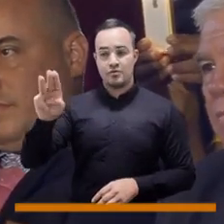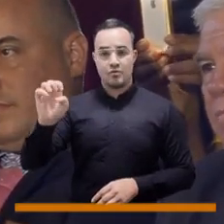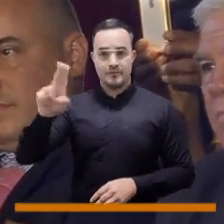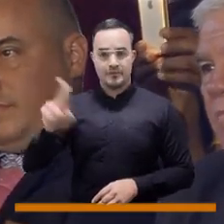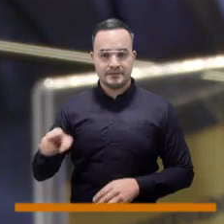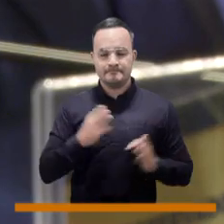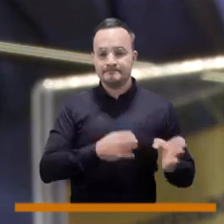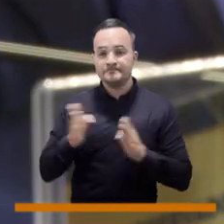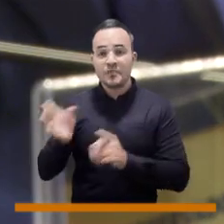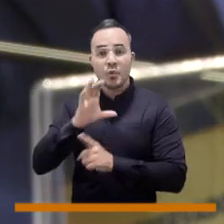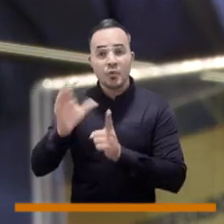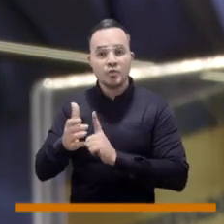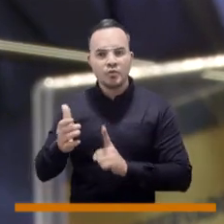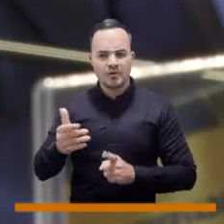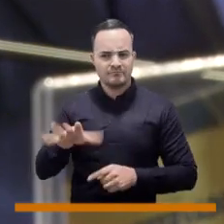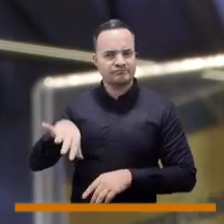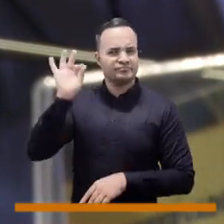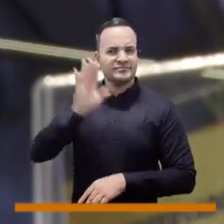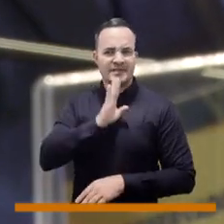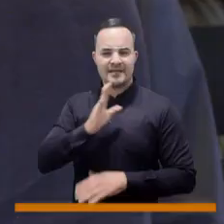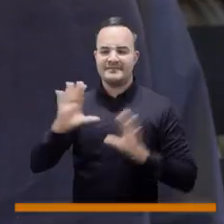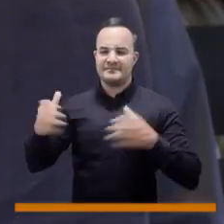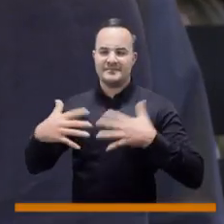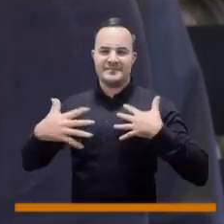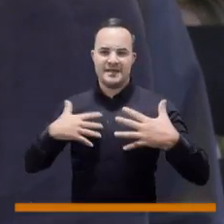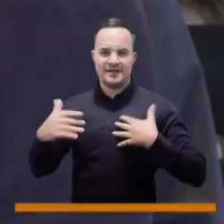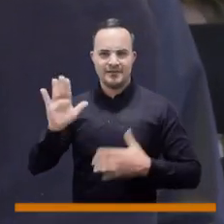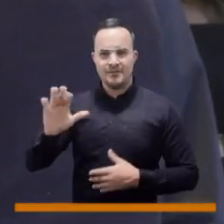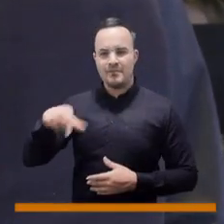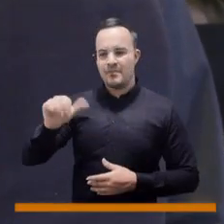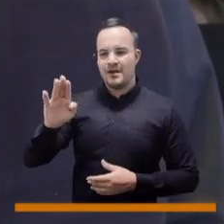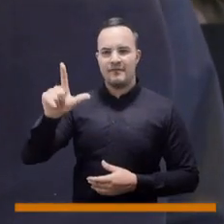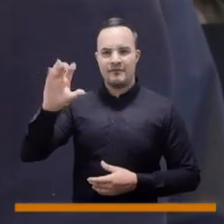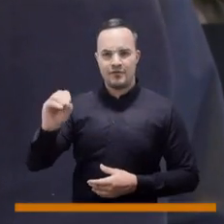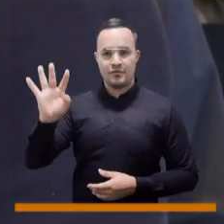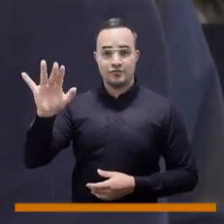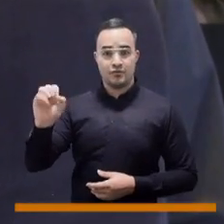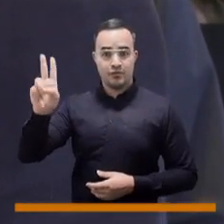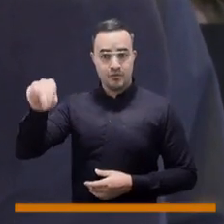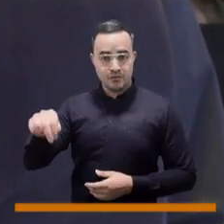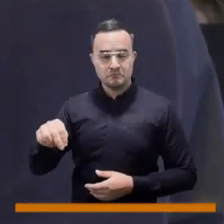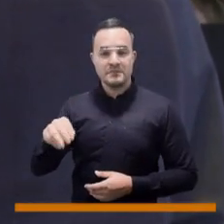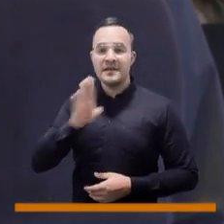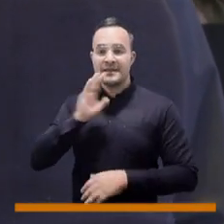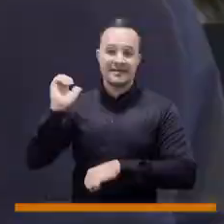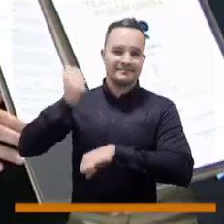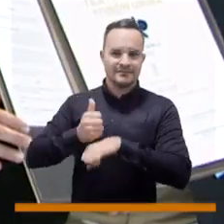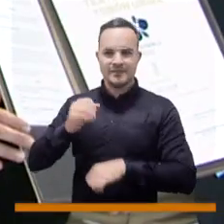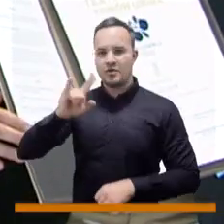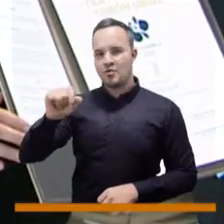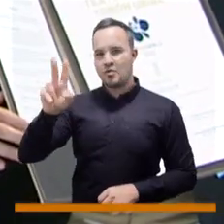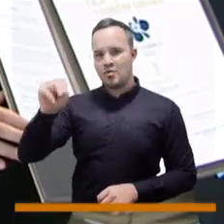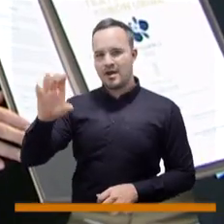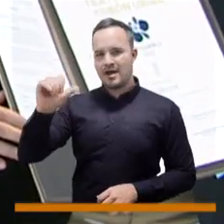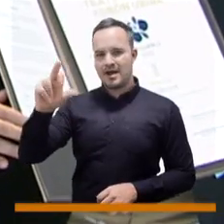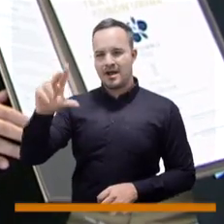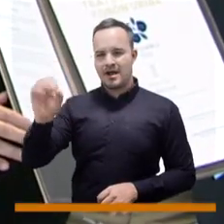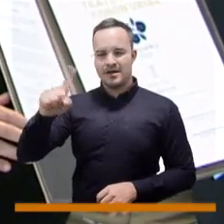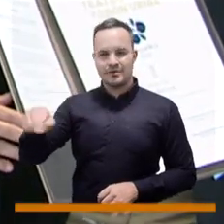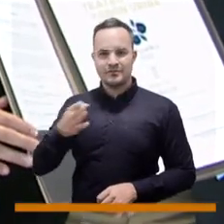Mérito cultural para el Teatro Pablo Tobón Uribe. Recibe la orquídea su director, Juan Carlos Sánchez Restrepo.